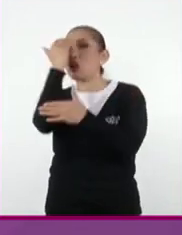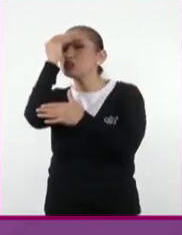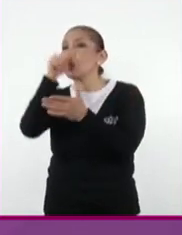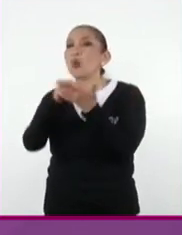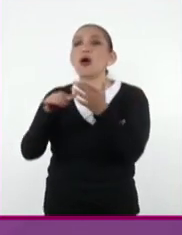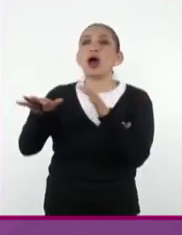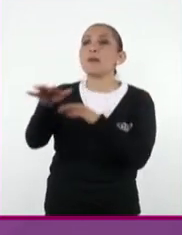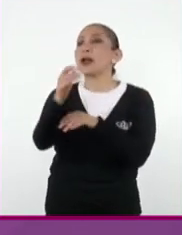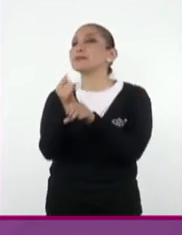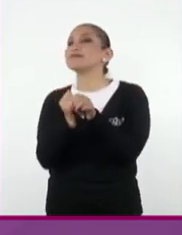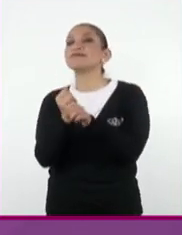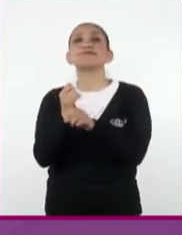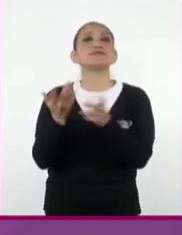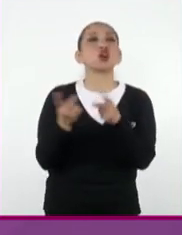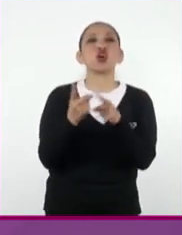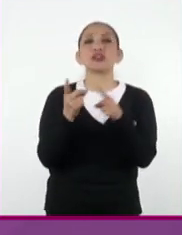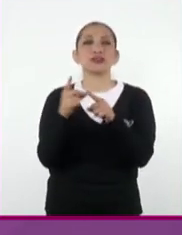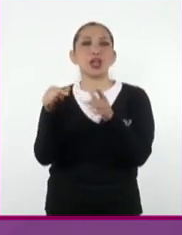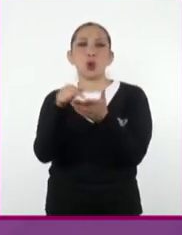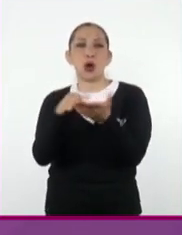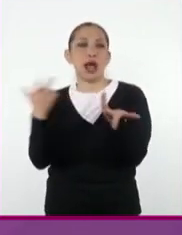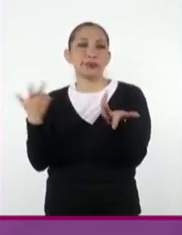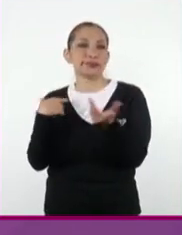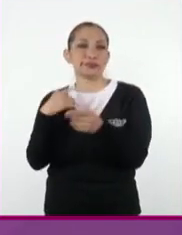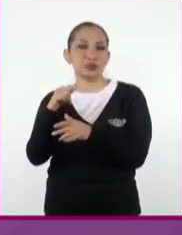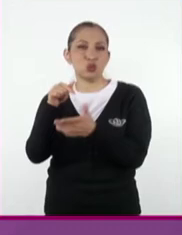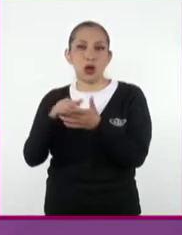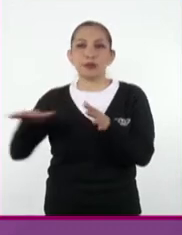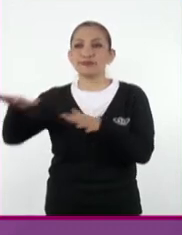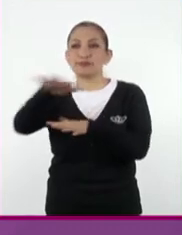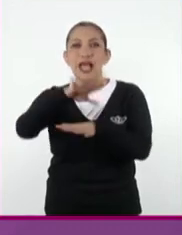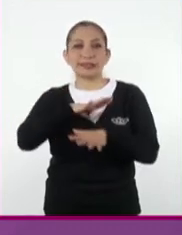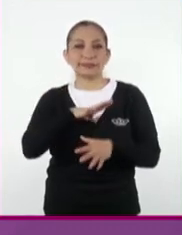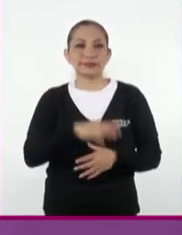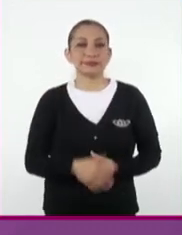territorio, en sus aspectos arqueológicos y etnográficos.